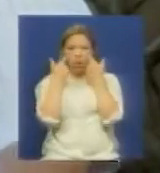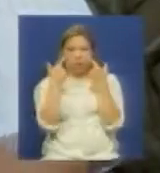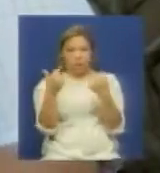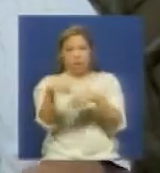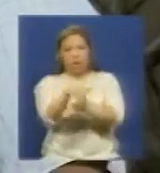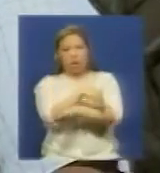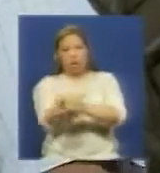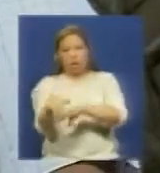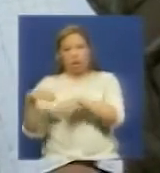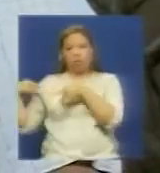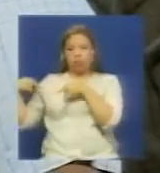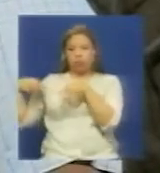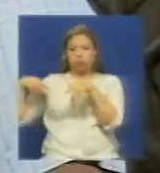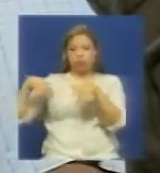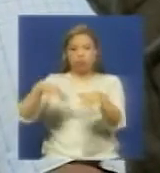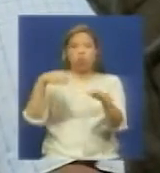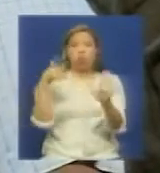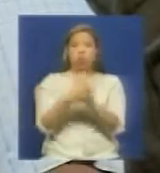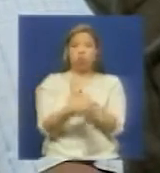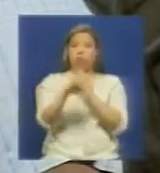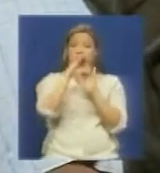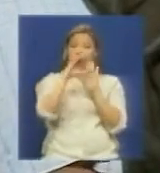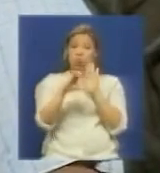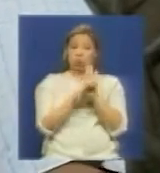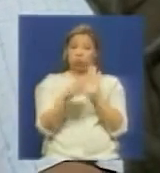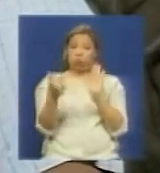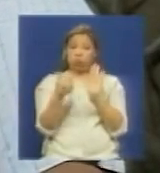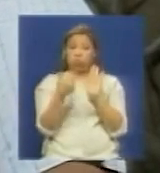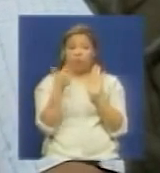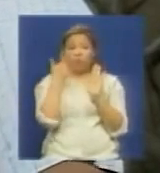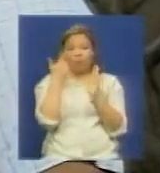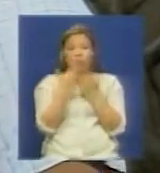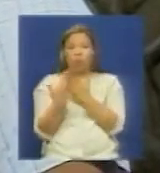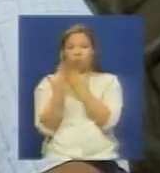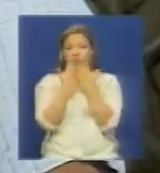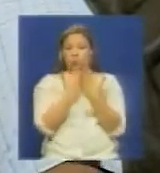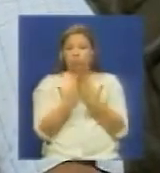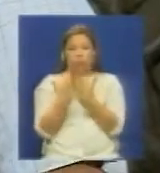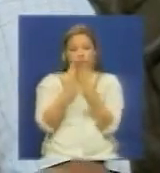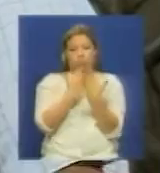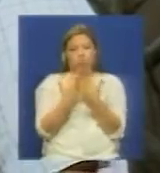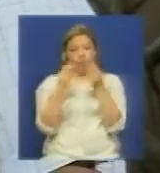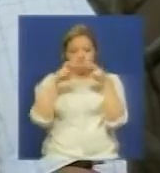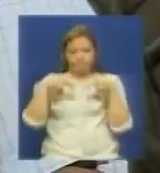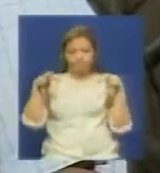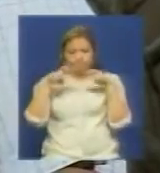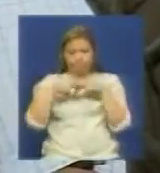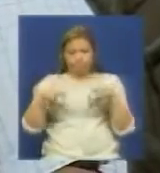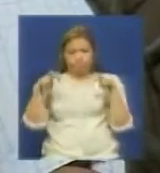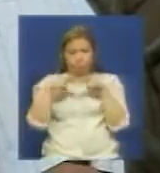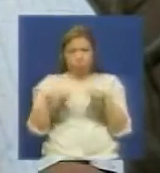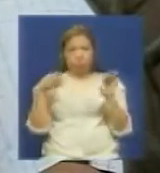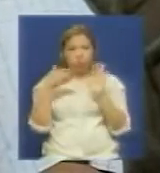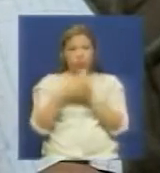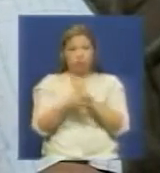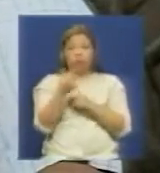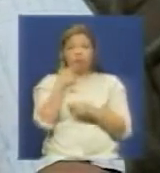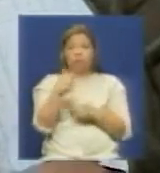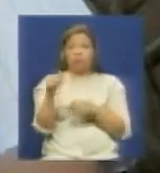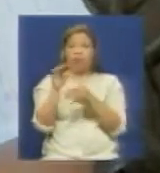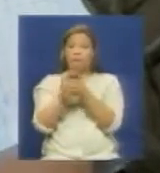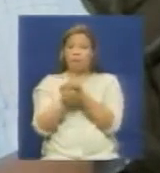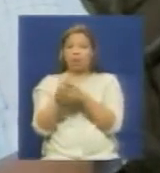designio pues que marca la constitución primero que nada nosotros siempre tenemos un lema que decía la compañera Lina Ron que